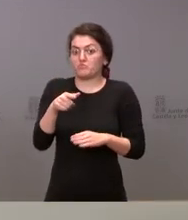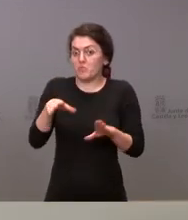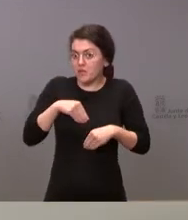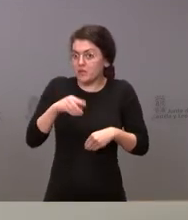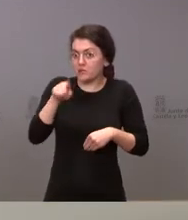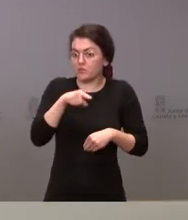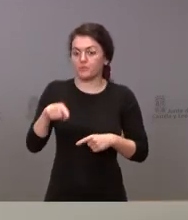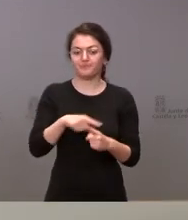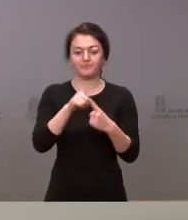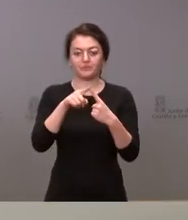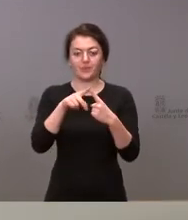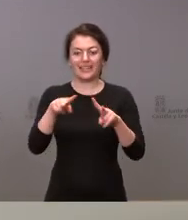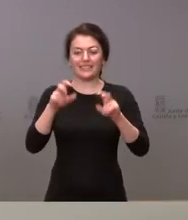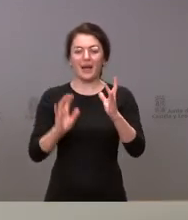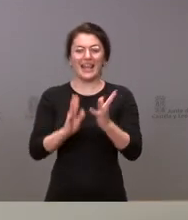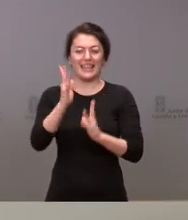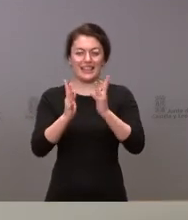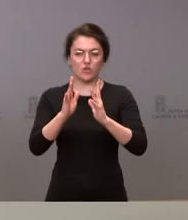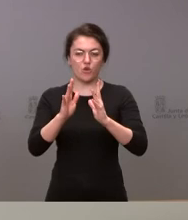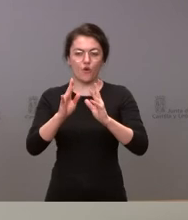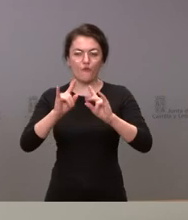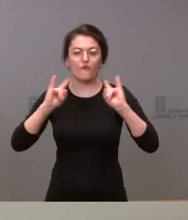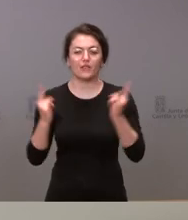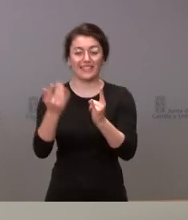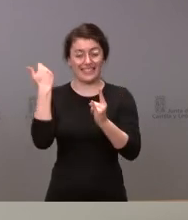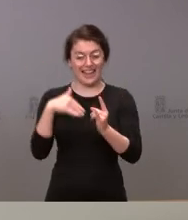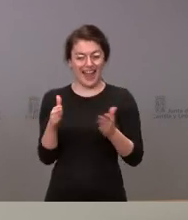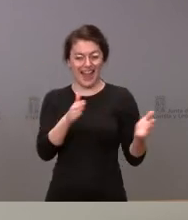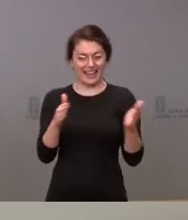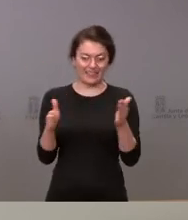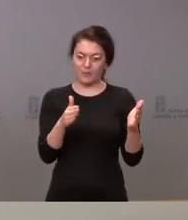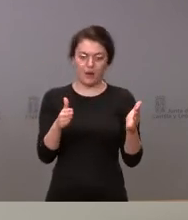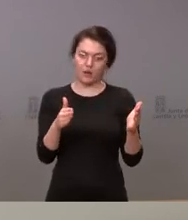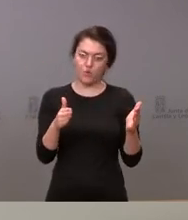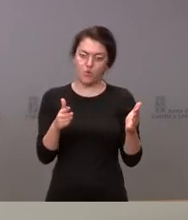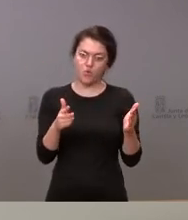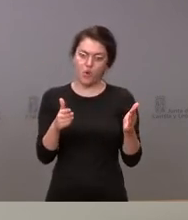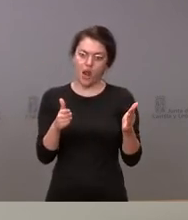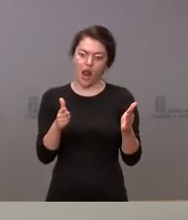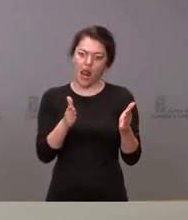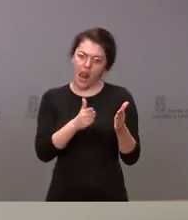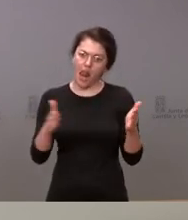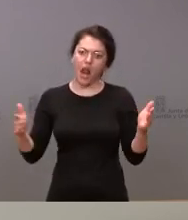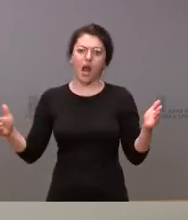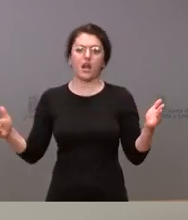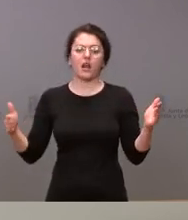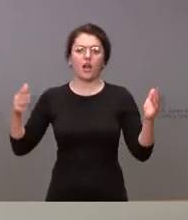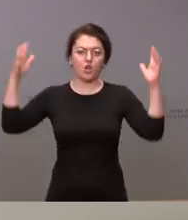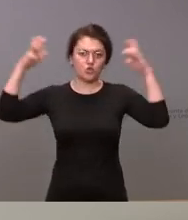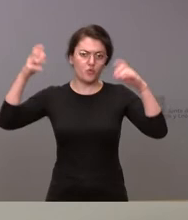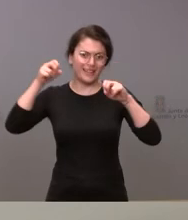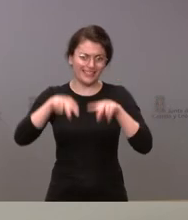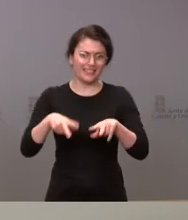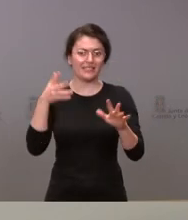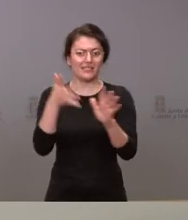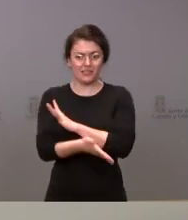Pues el primero de los asuntos, los incendios forestales, atravesamos una etapa ya demasiado dilatada de escasez de lluvias. Esto ha generado un